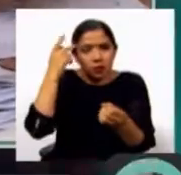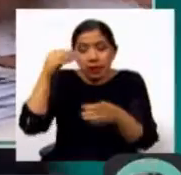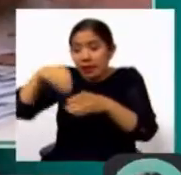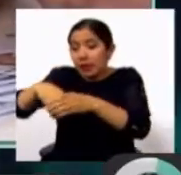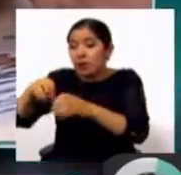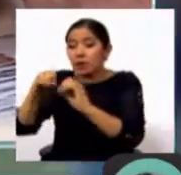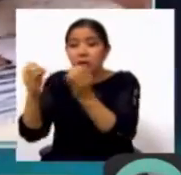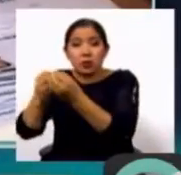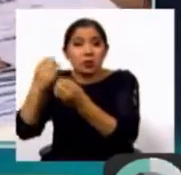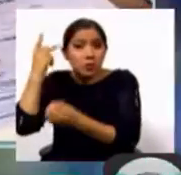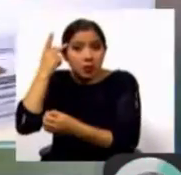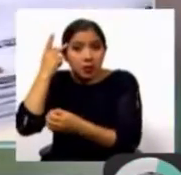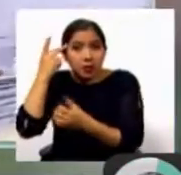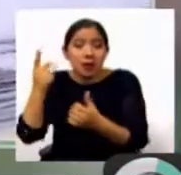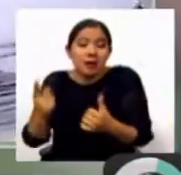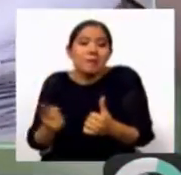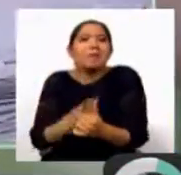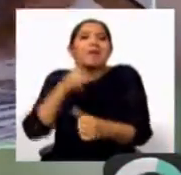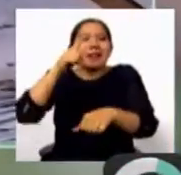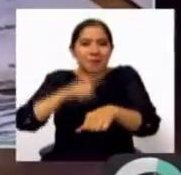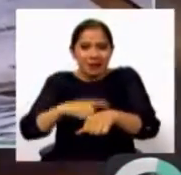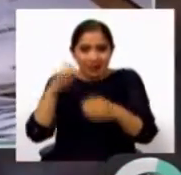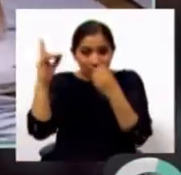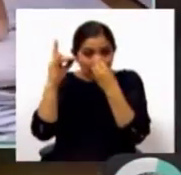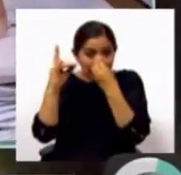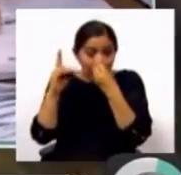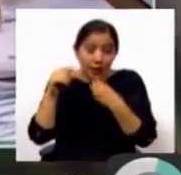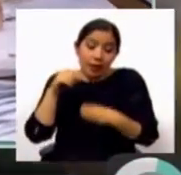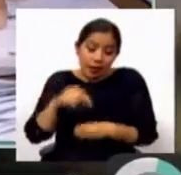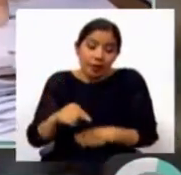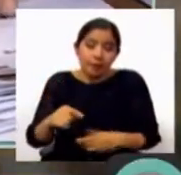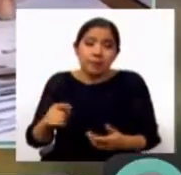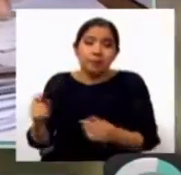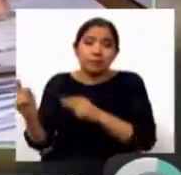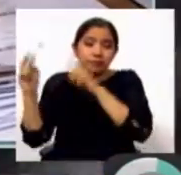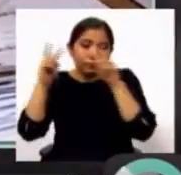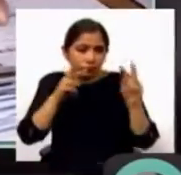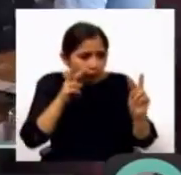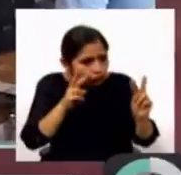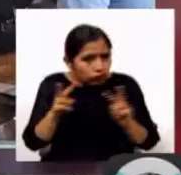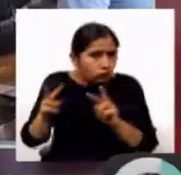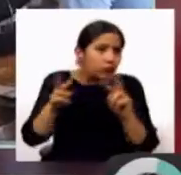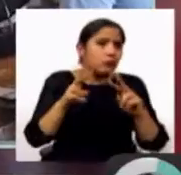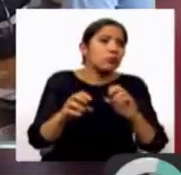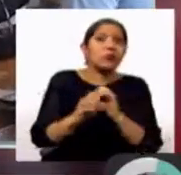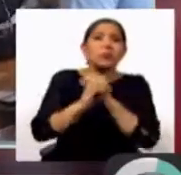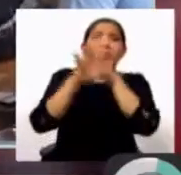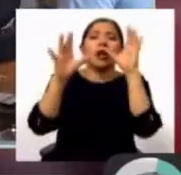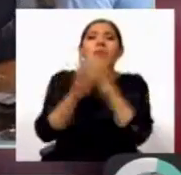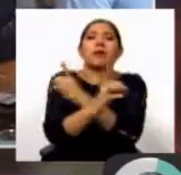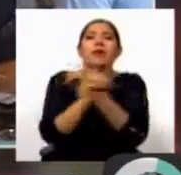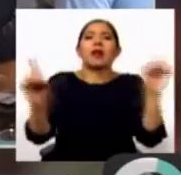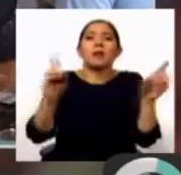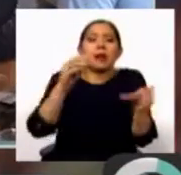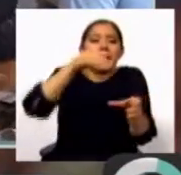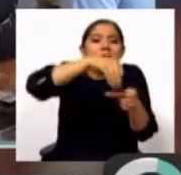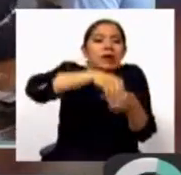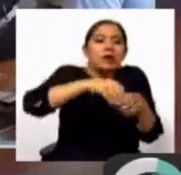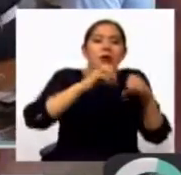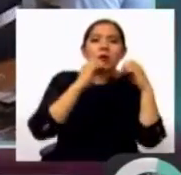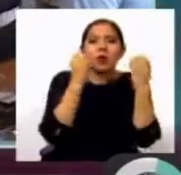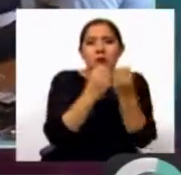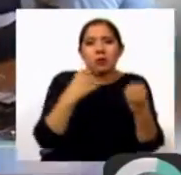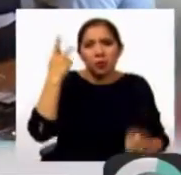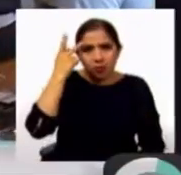por primera vez se están realizando en Bolivia y dan una garantía de que existe democracia interna dentro de los partidos